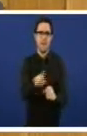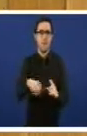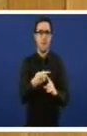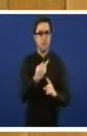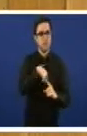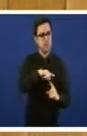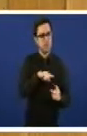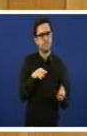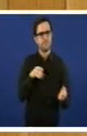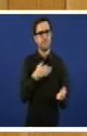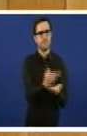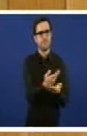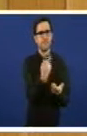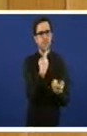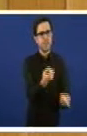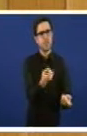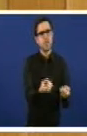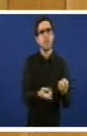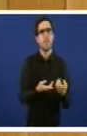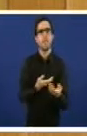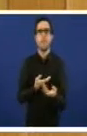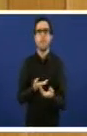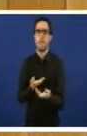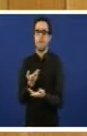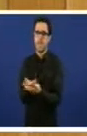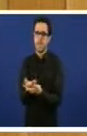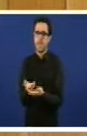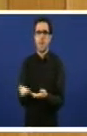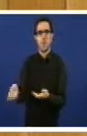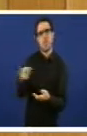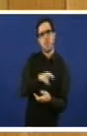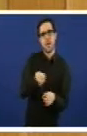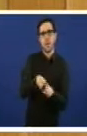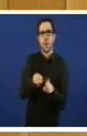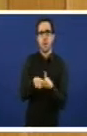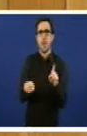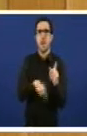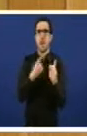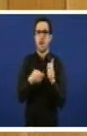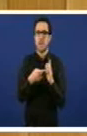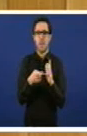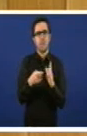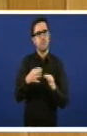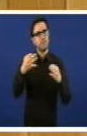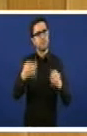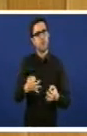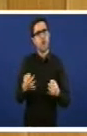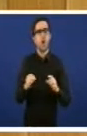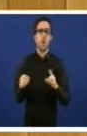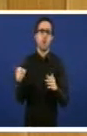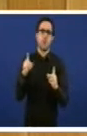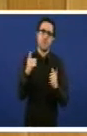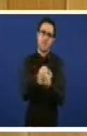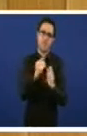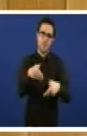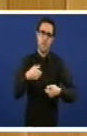faremos sanitaria tamén a legislación galega e non facernos pasar a vergonza de ter que acudir